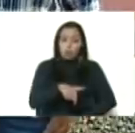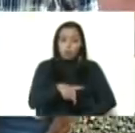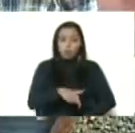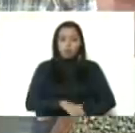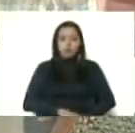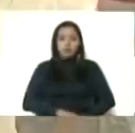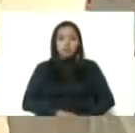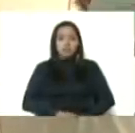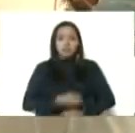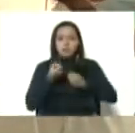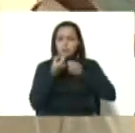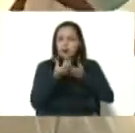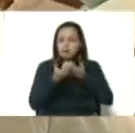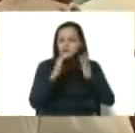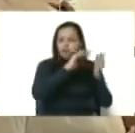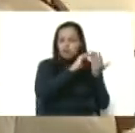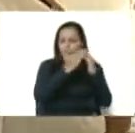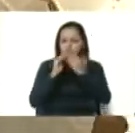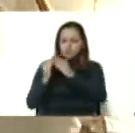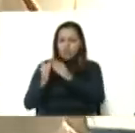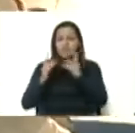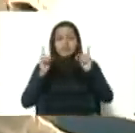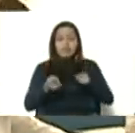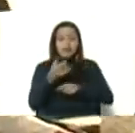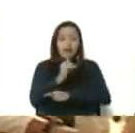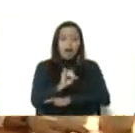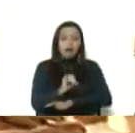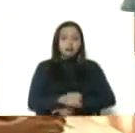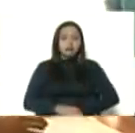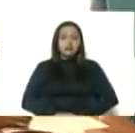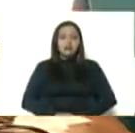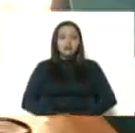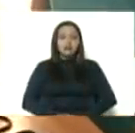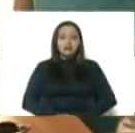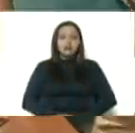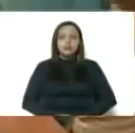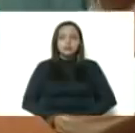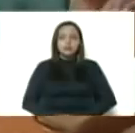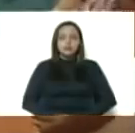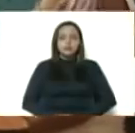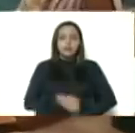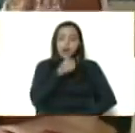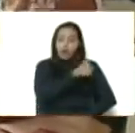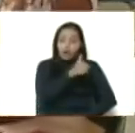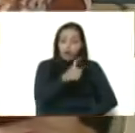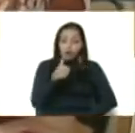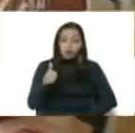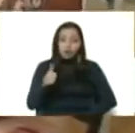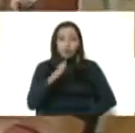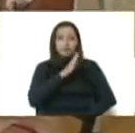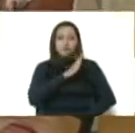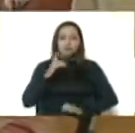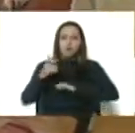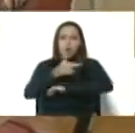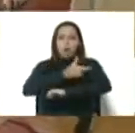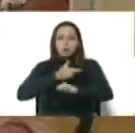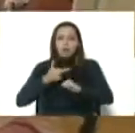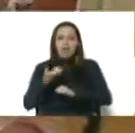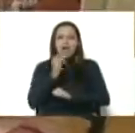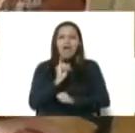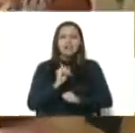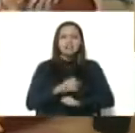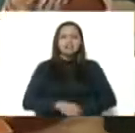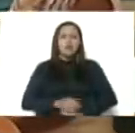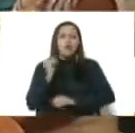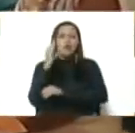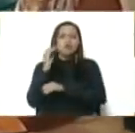parlamento comunal de esta comuna, pero también tenemos todas y cada una de las instancias de autogobierno. Aquí tenemos el Consejo de Economía